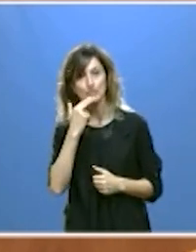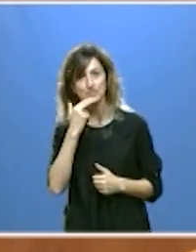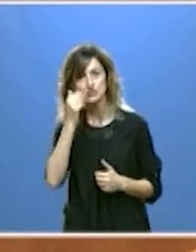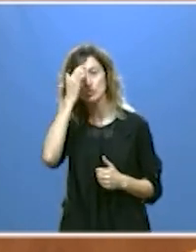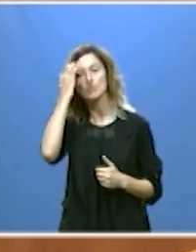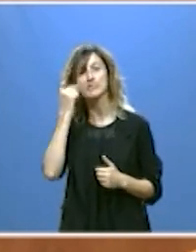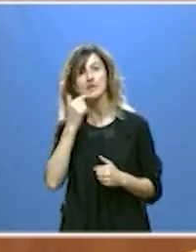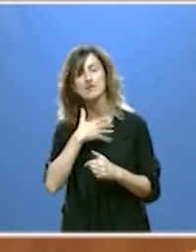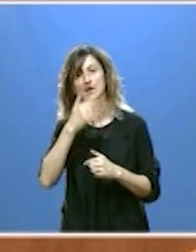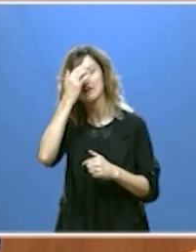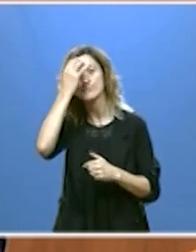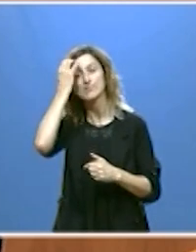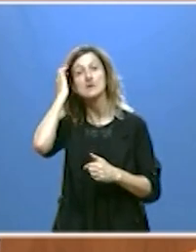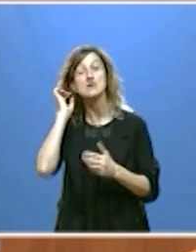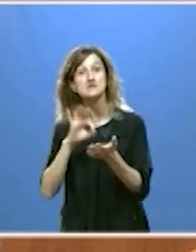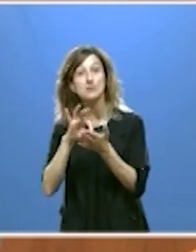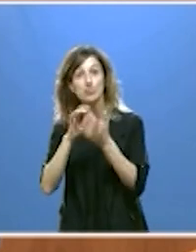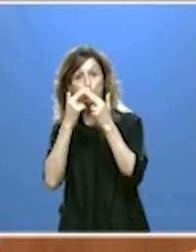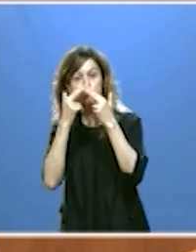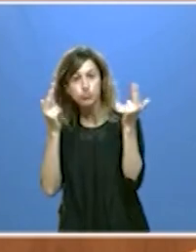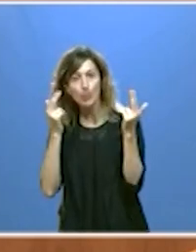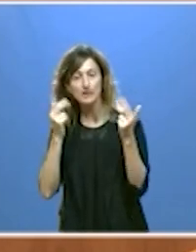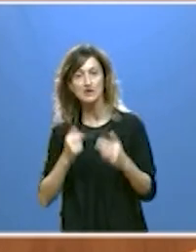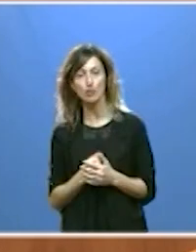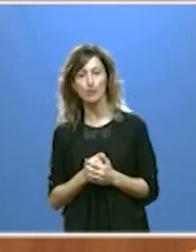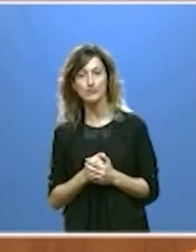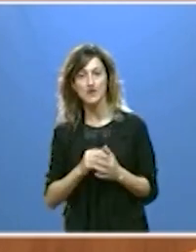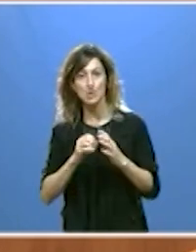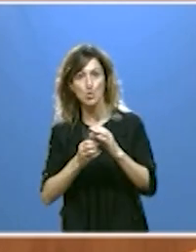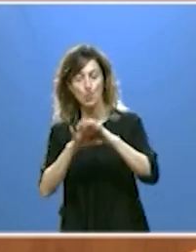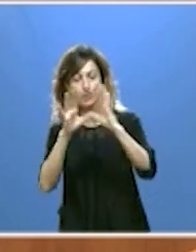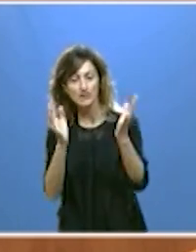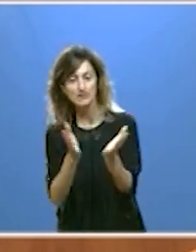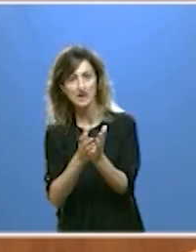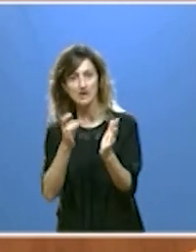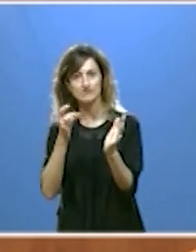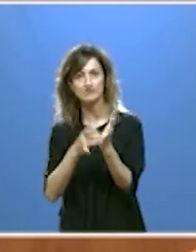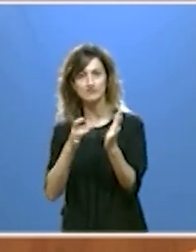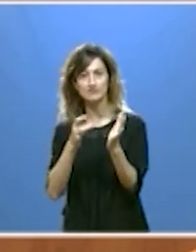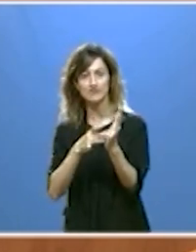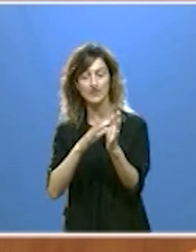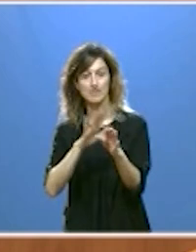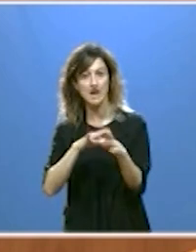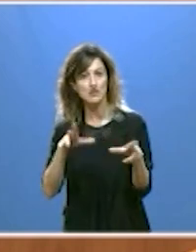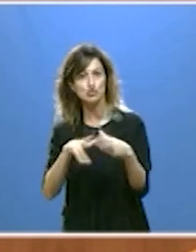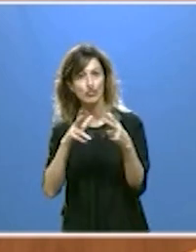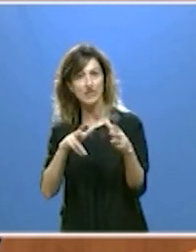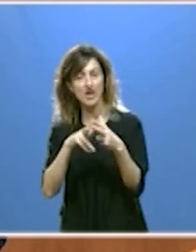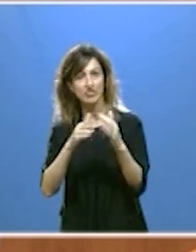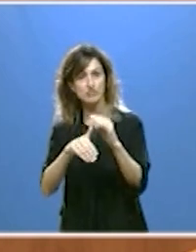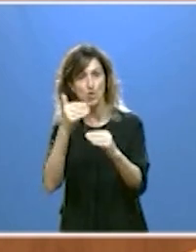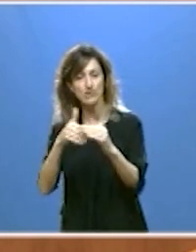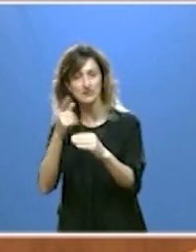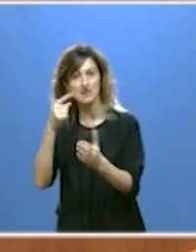consolidación y mejora de unos servicios públicos de vocación universal y altísima calidad para una sociedad más